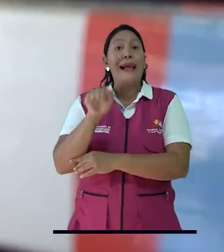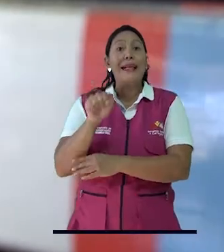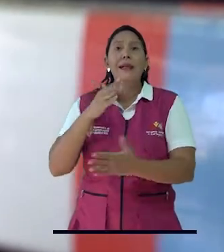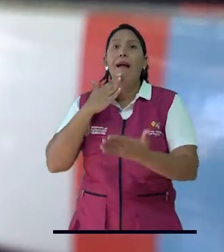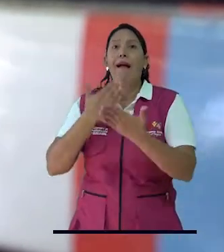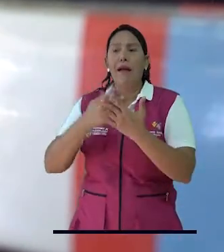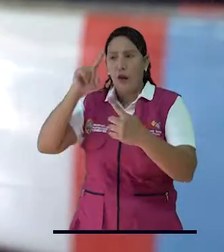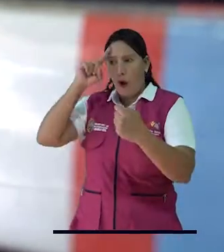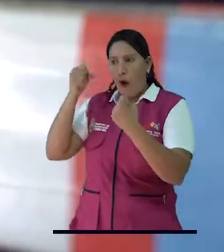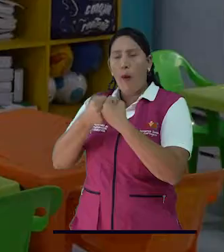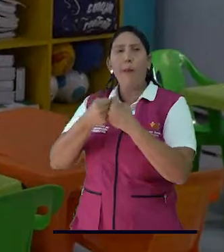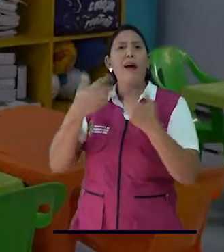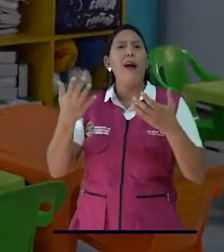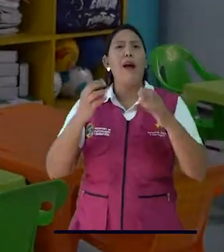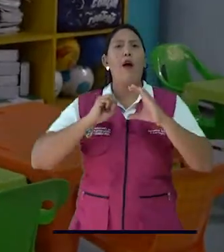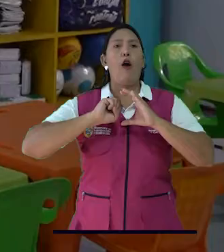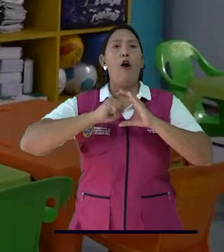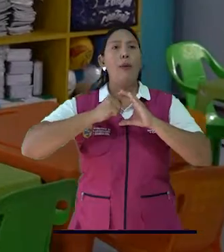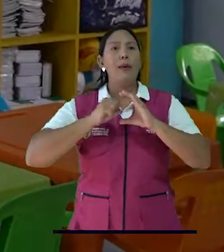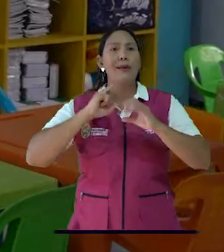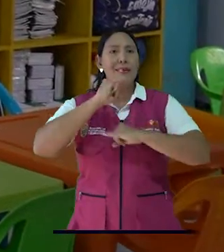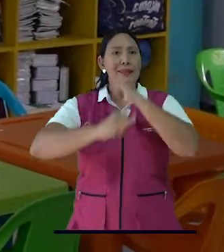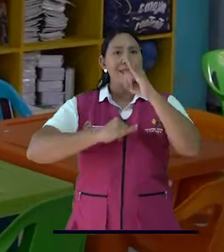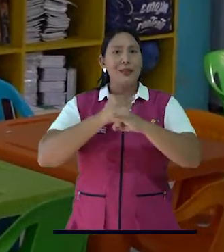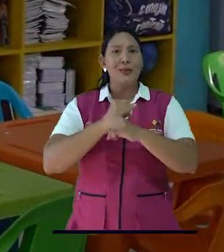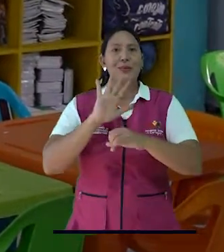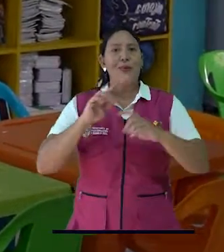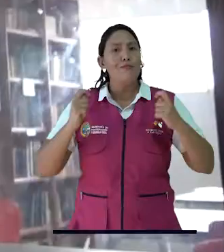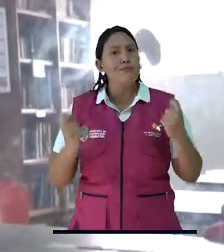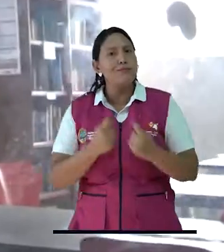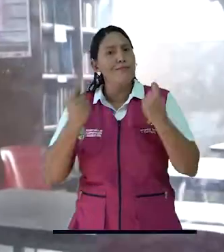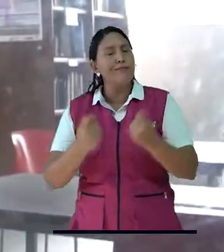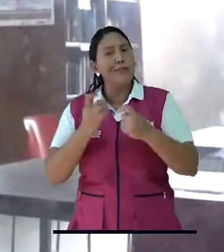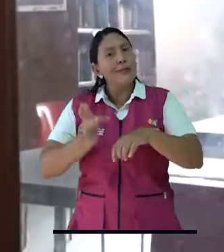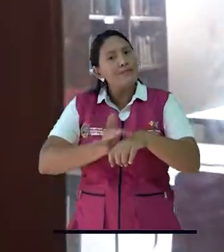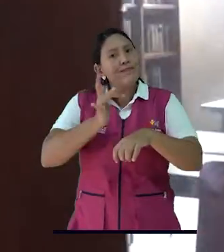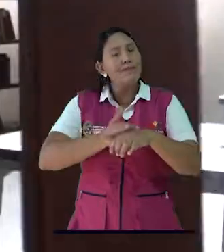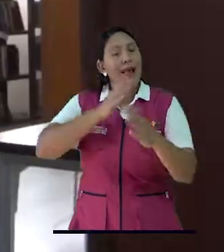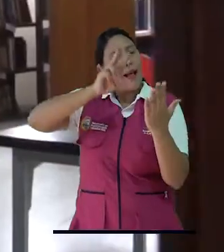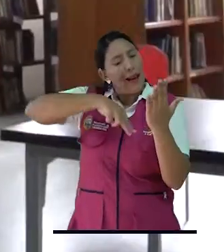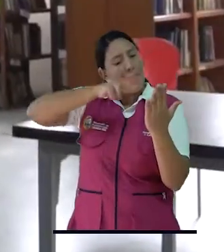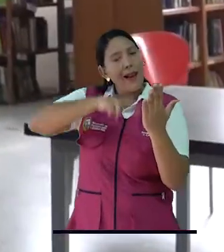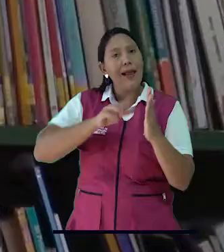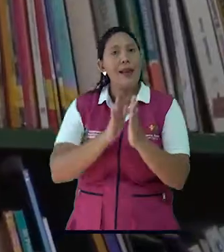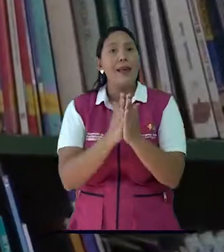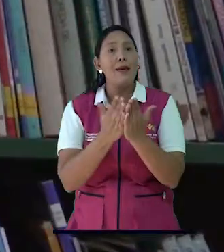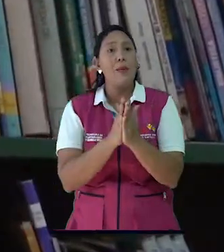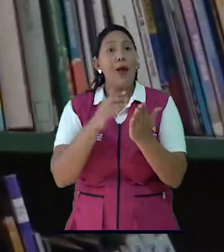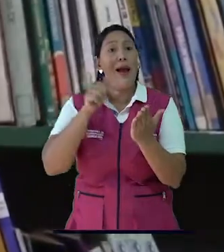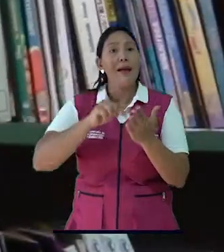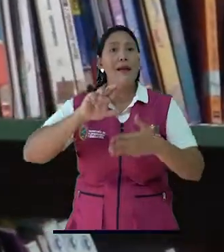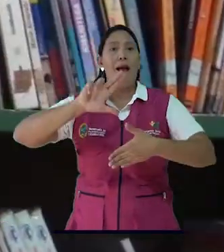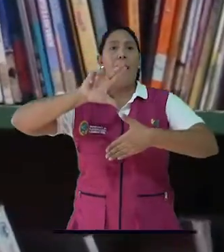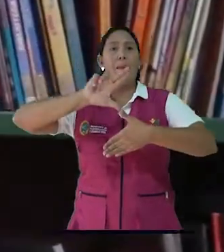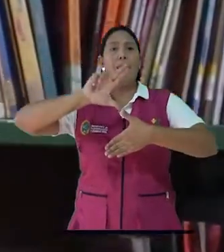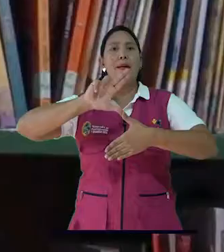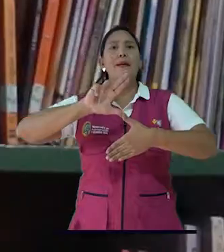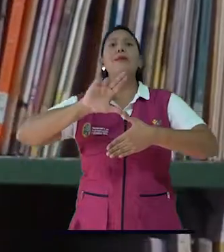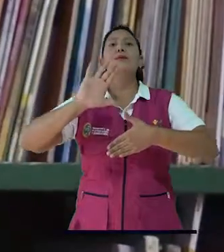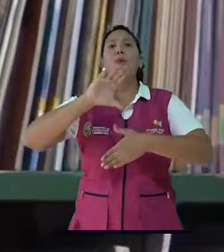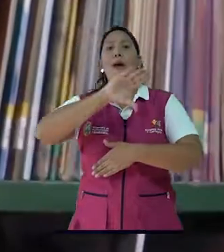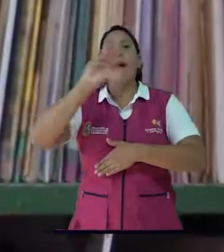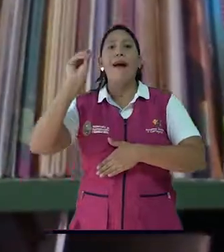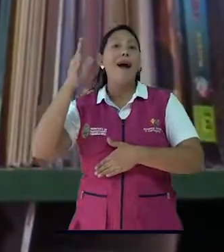y gracias al Convenio de Cooperación Internacional con el Centro Regional para el Fomento del Libro en América Latina y el Caribe,